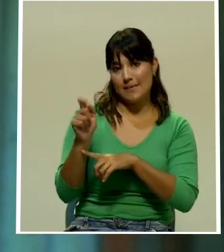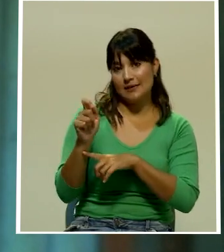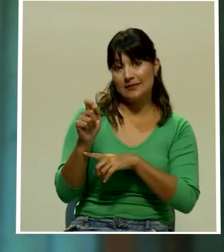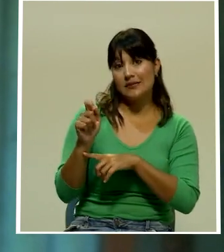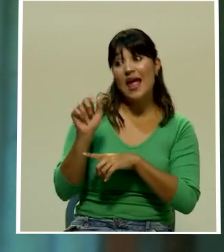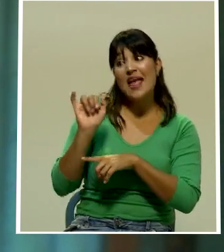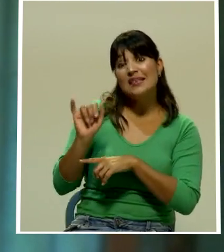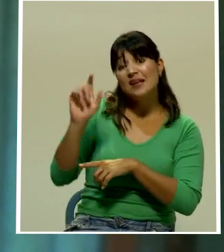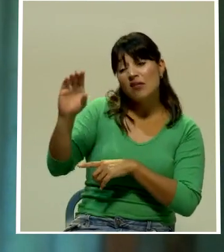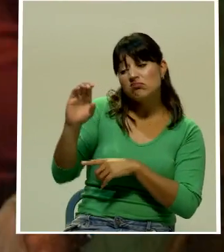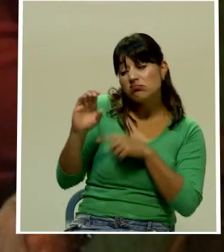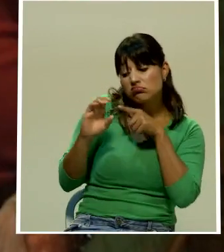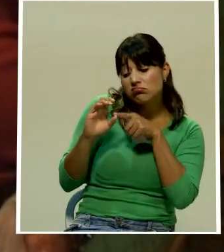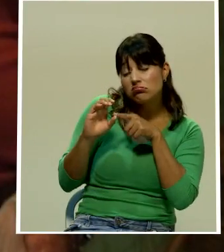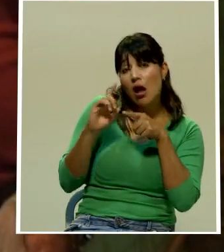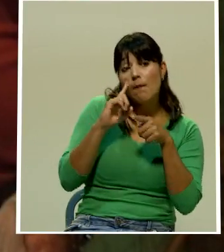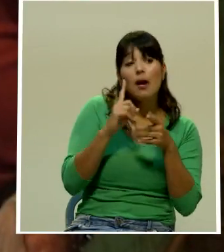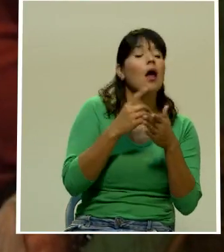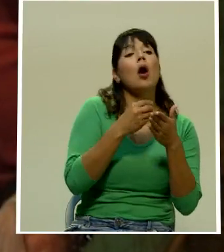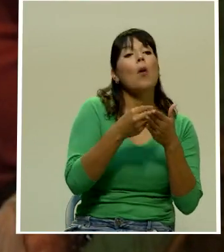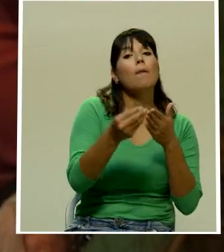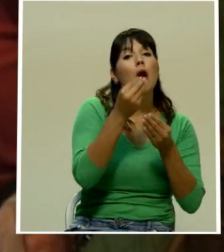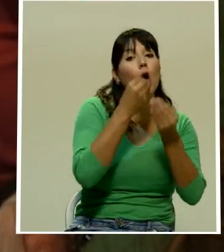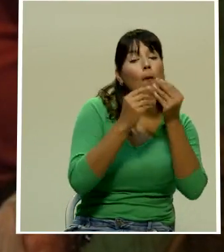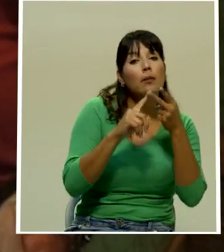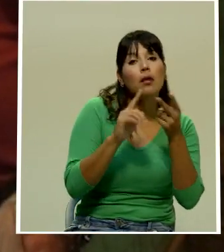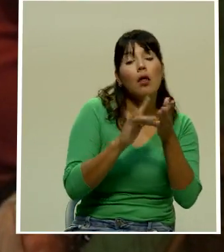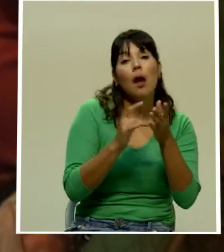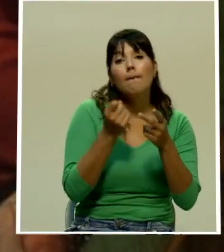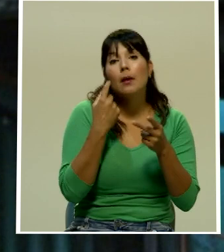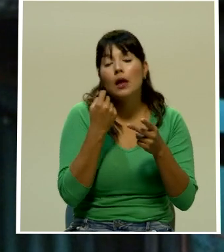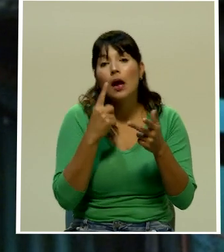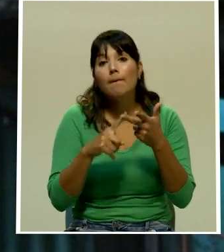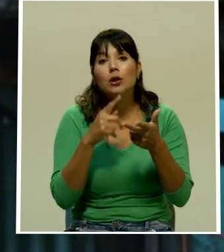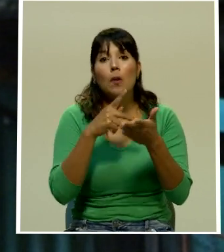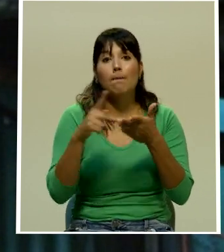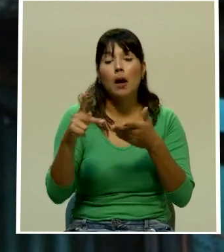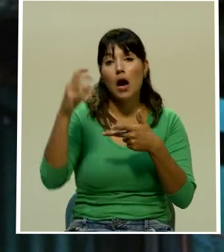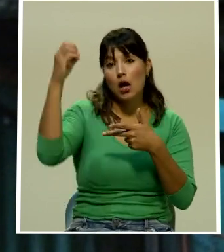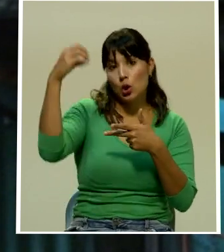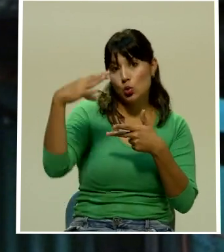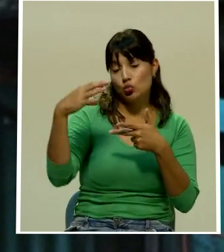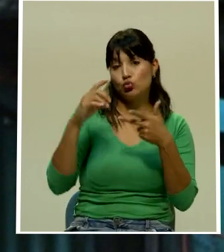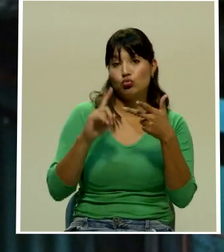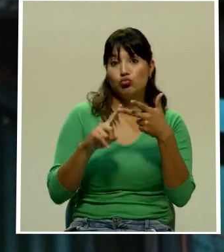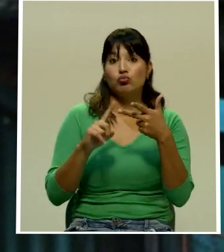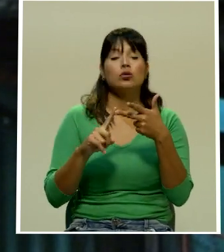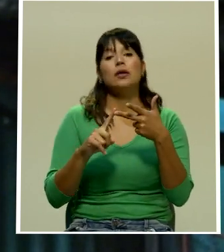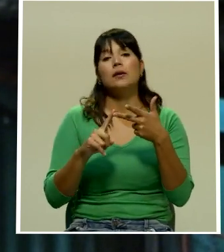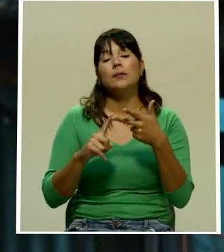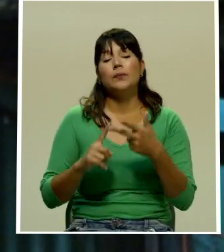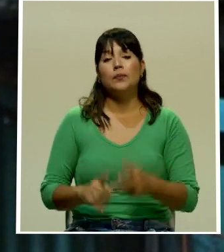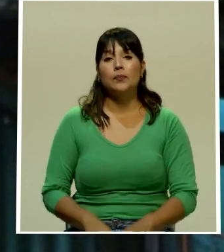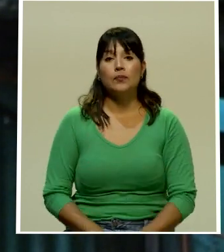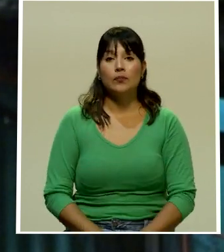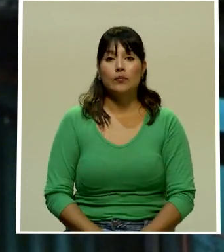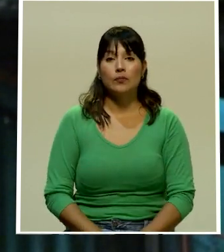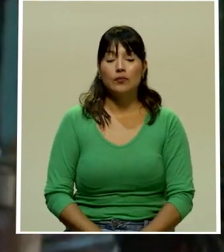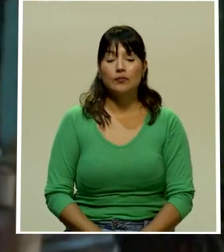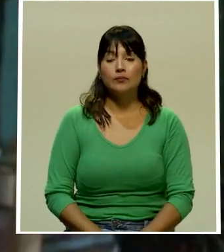alimentación, medicamentos y pago de servicios, como el de la electricidad que logró obtener hace algunos meses.